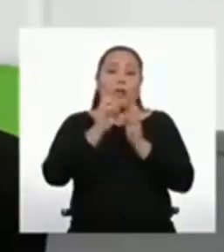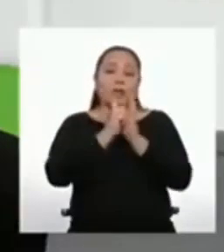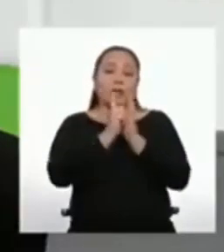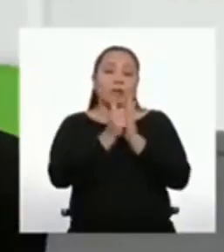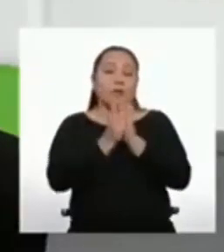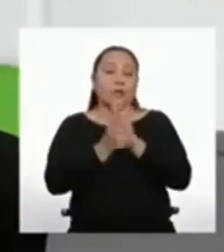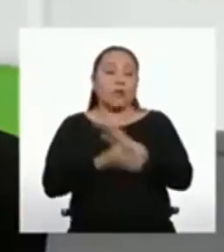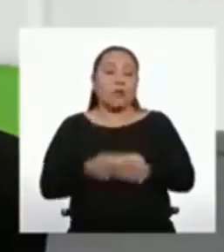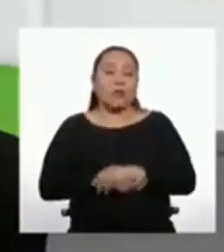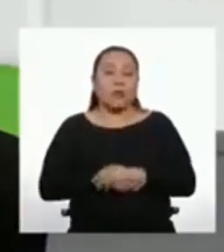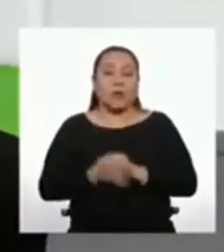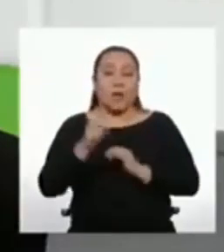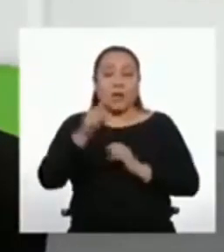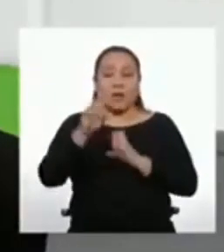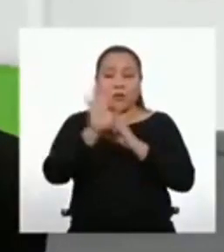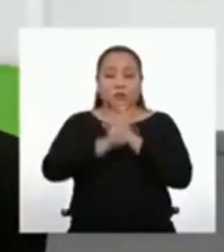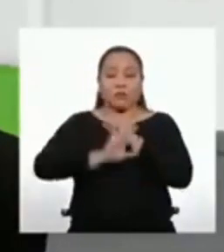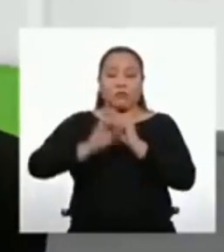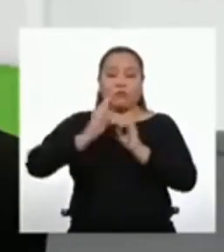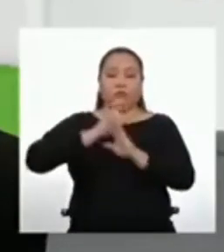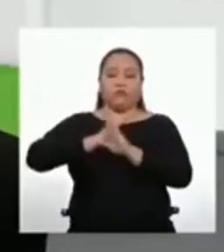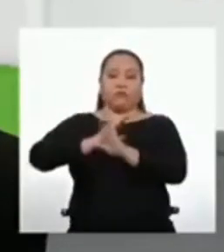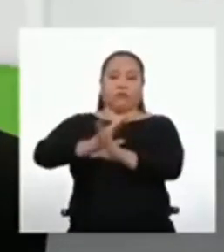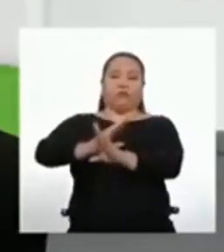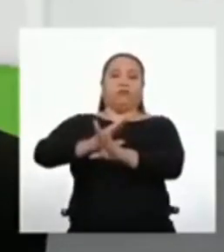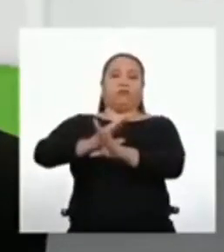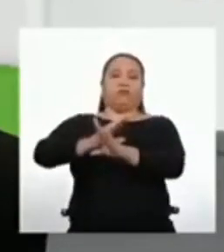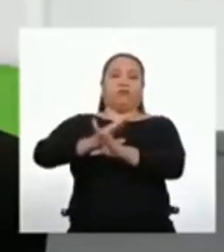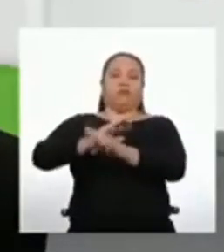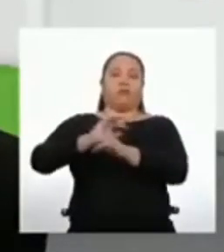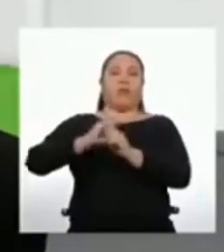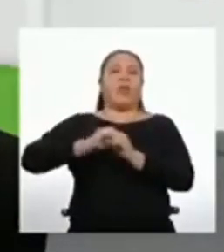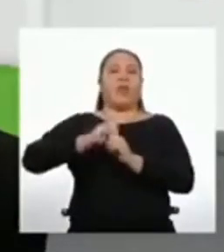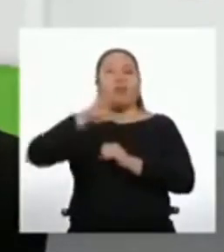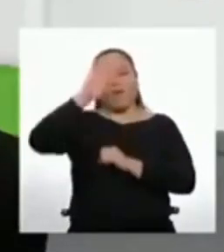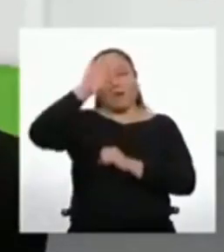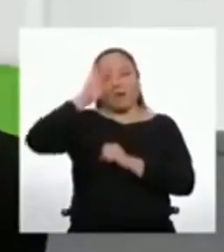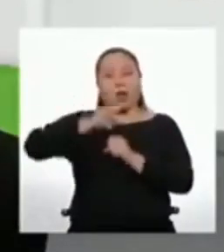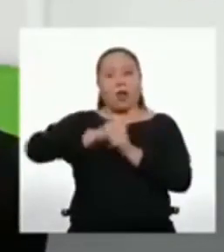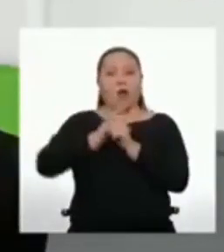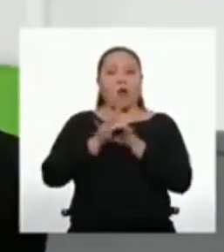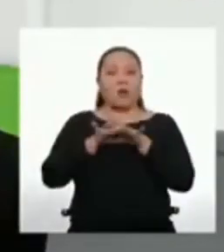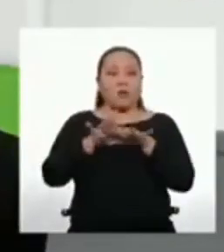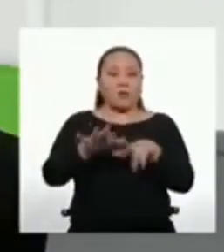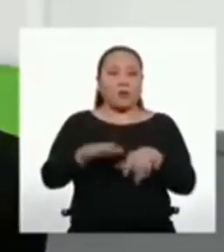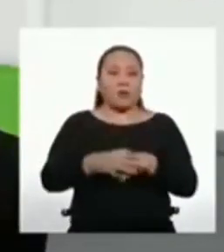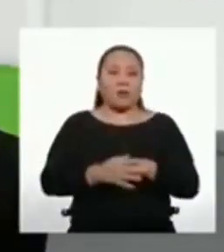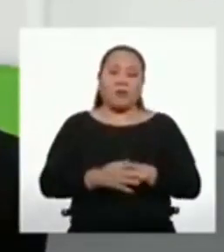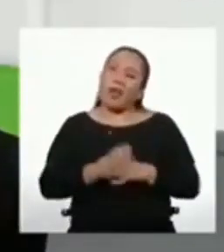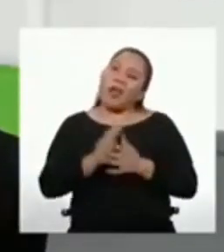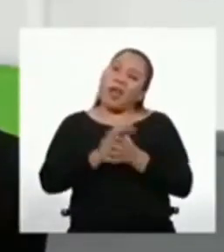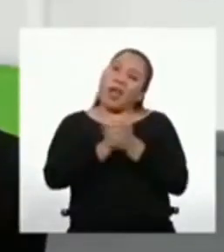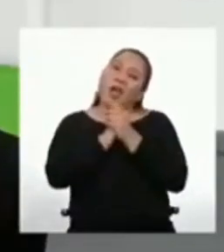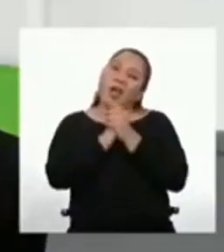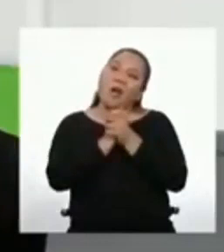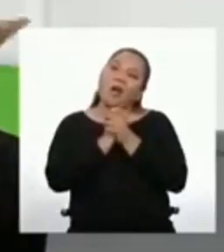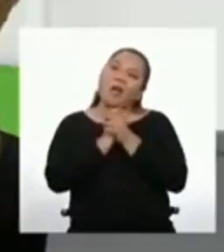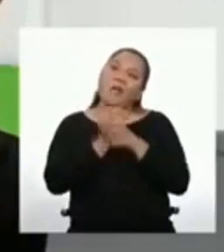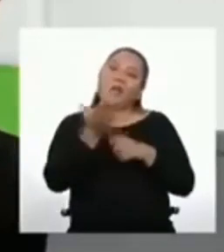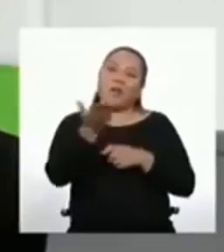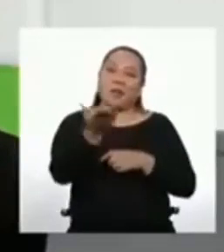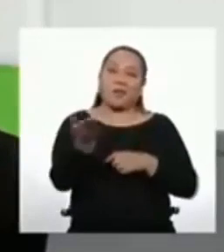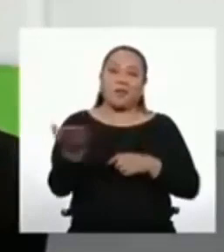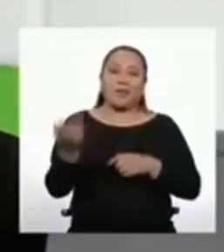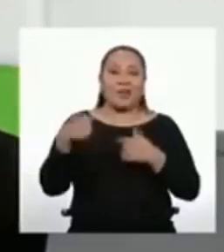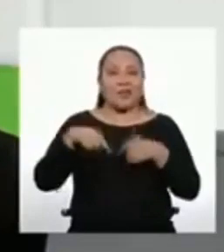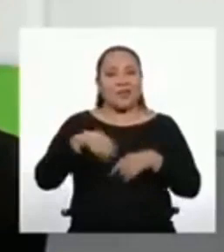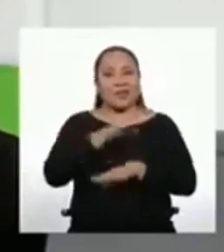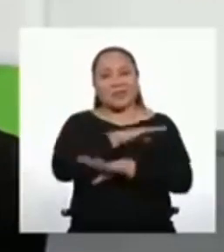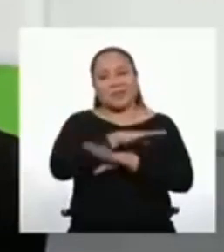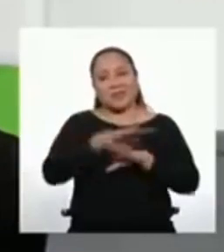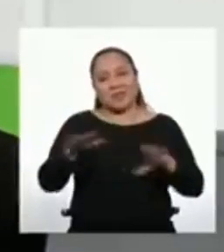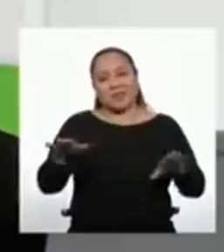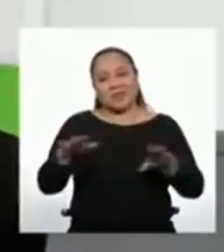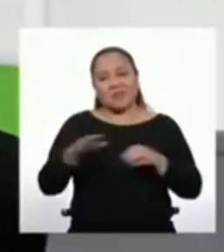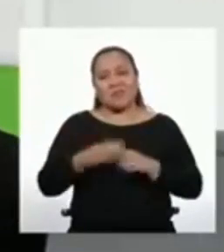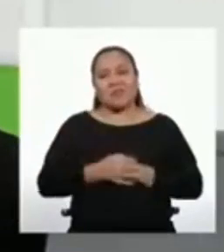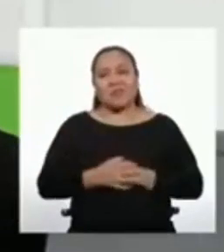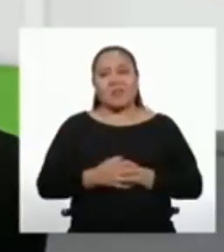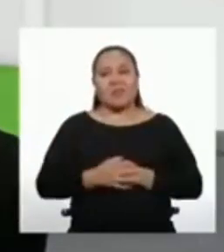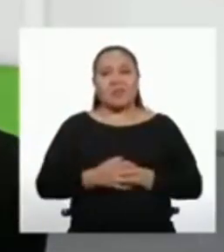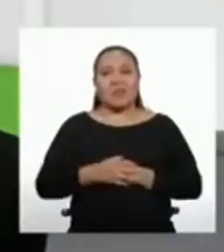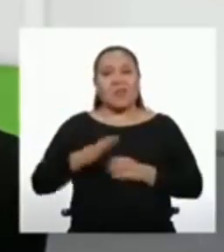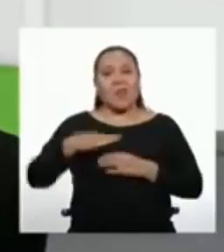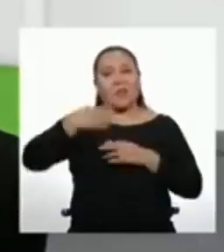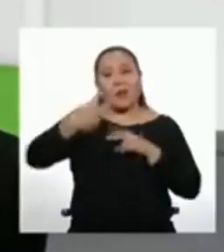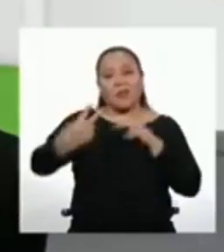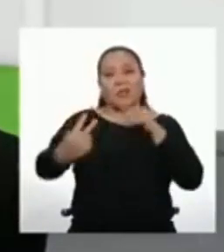segundos. Esto es para prevenir la enfermedad del COVID-19. Bueno, amigos y amigas en casa, esto ha sido todo por hoy.